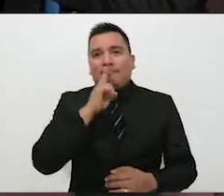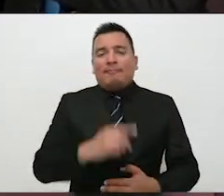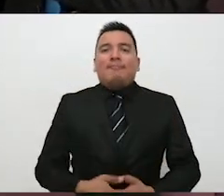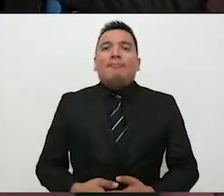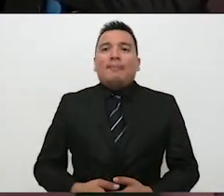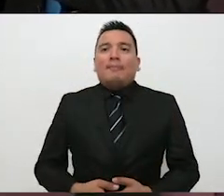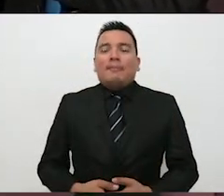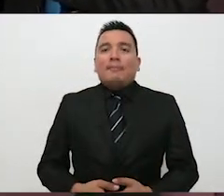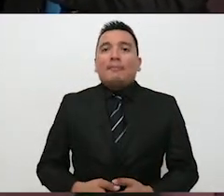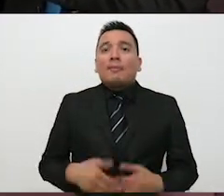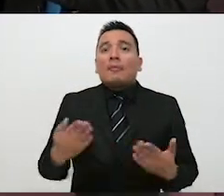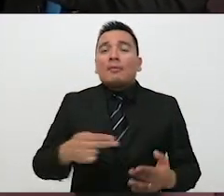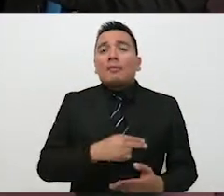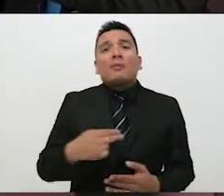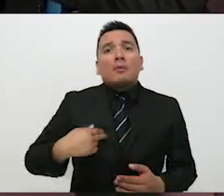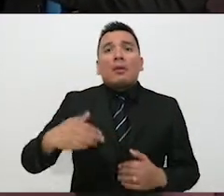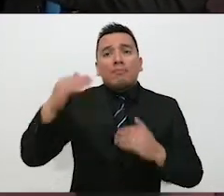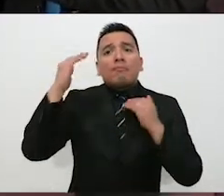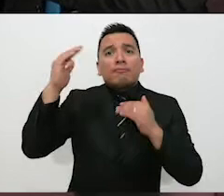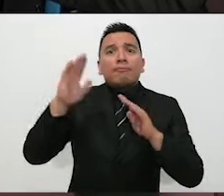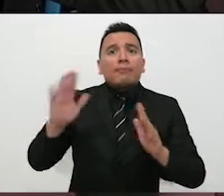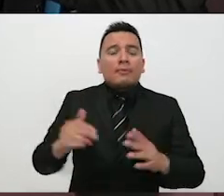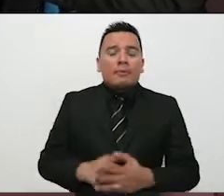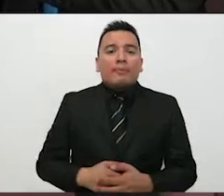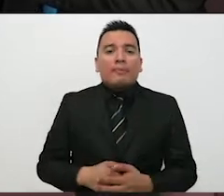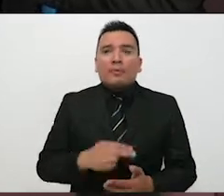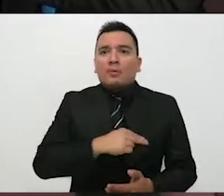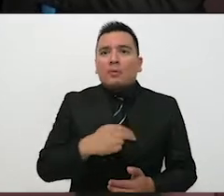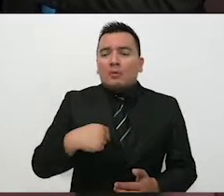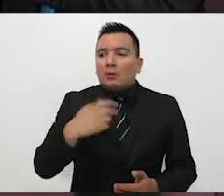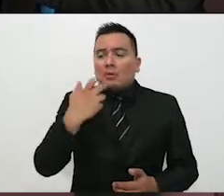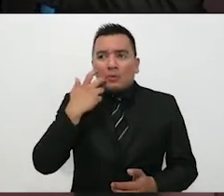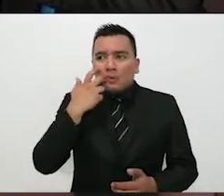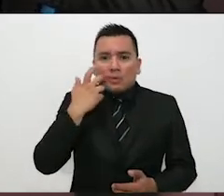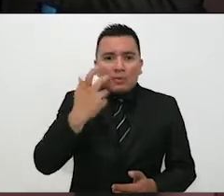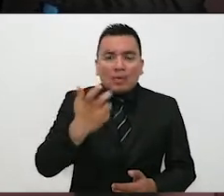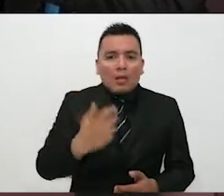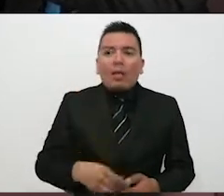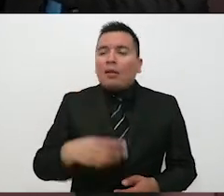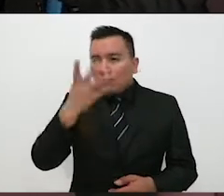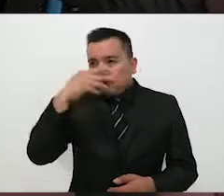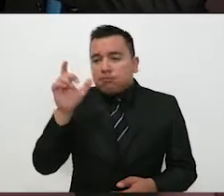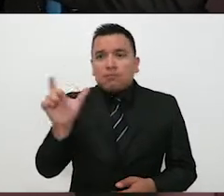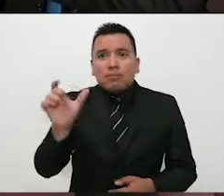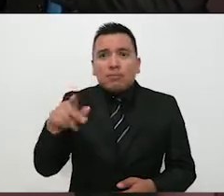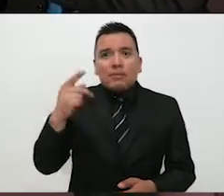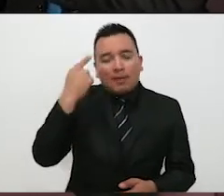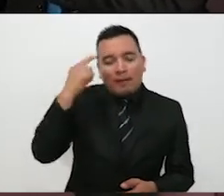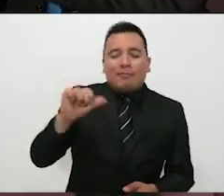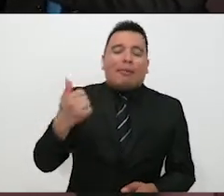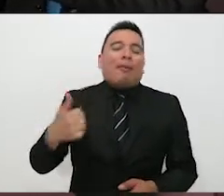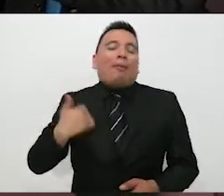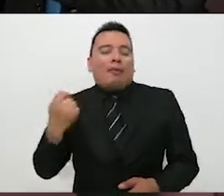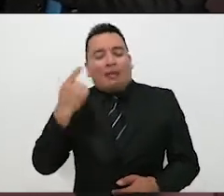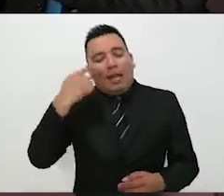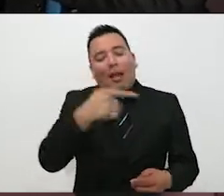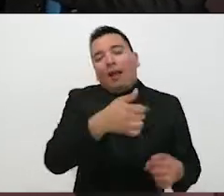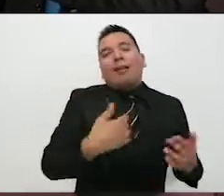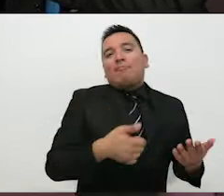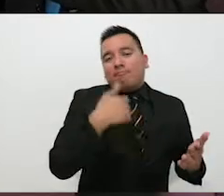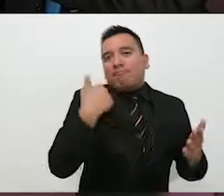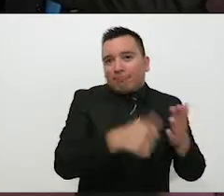ciudadanía y queremos tramitar, estamos muy decisos de tramitar la credencial, pero para otras cosas, para que nos dejen entrar